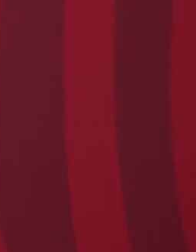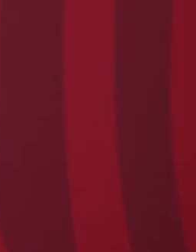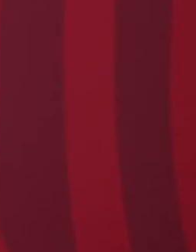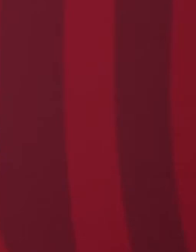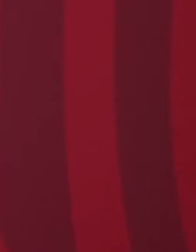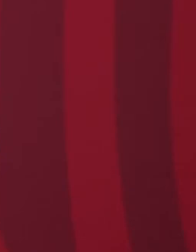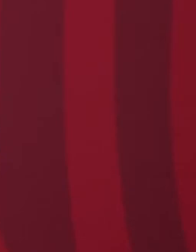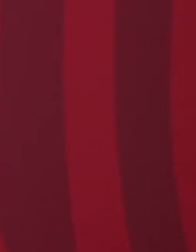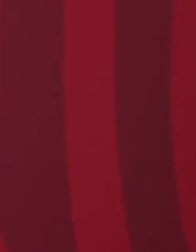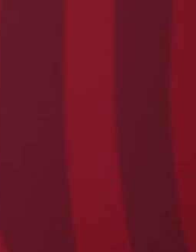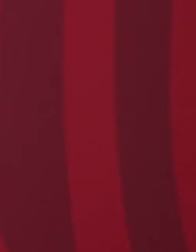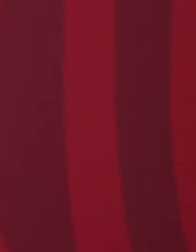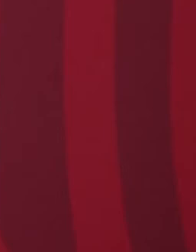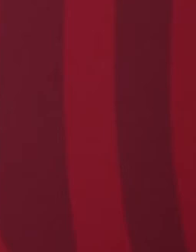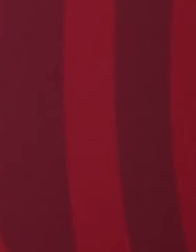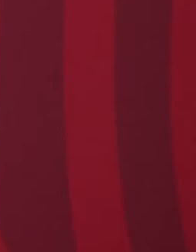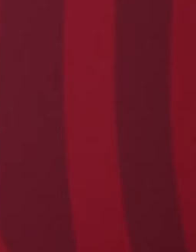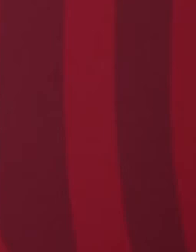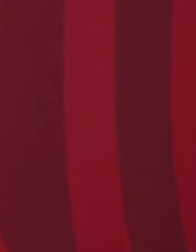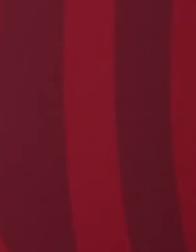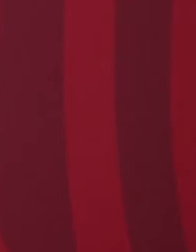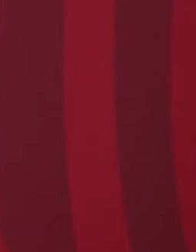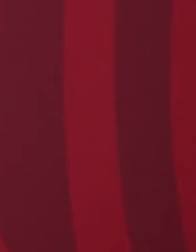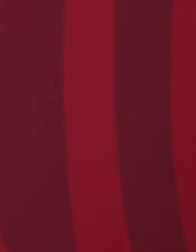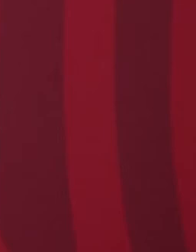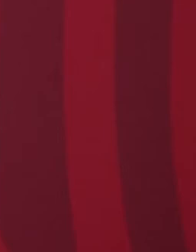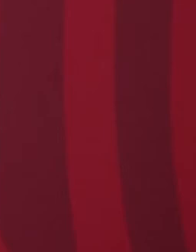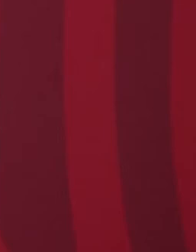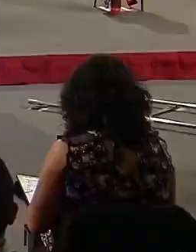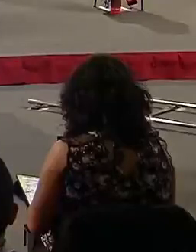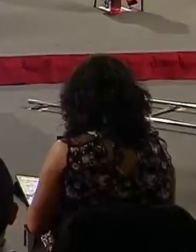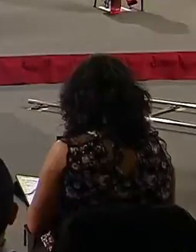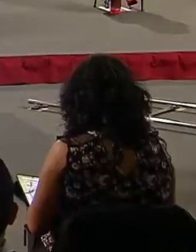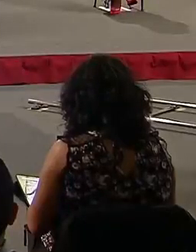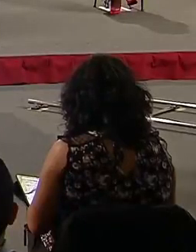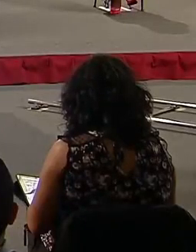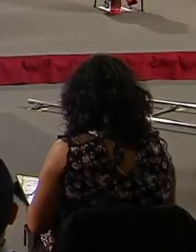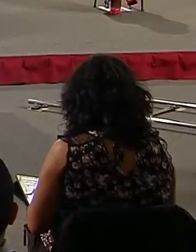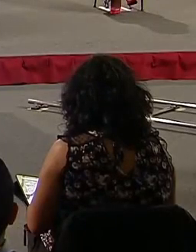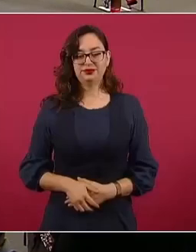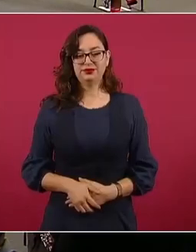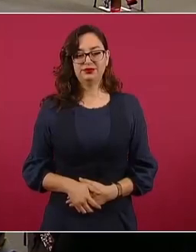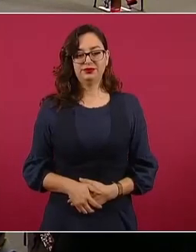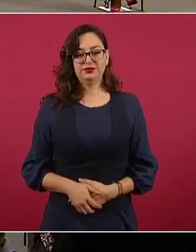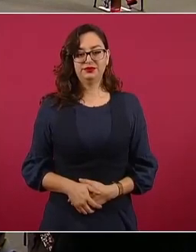pero bueno, es